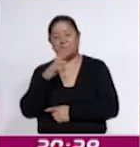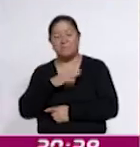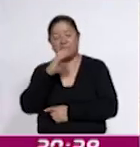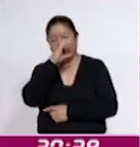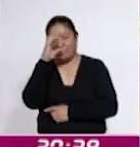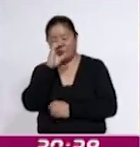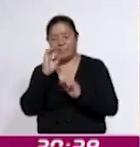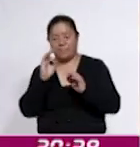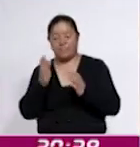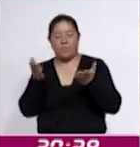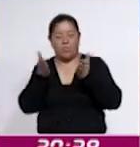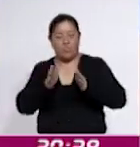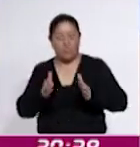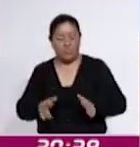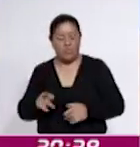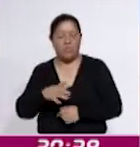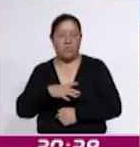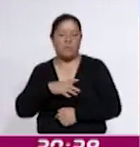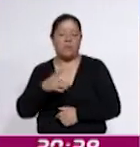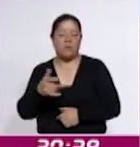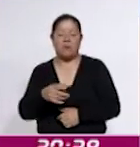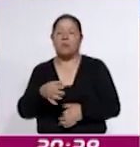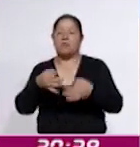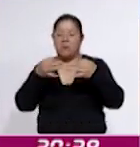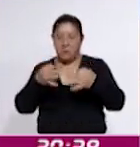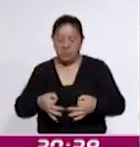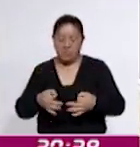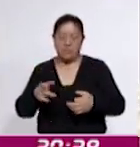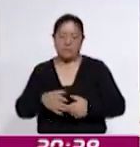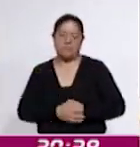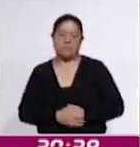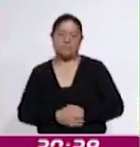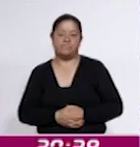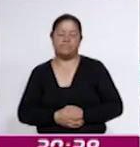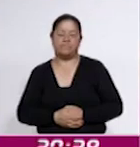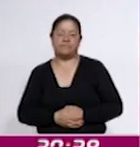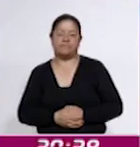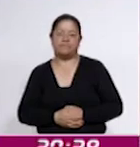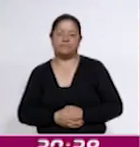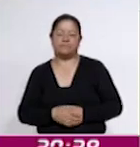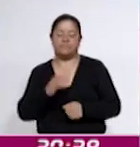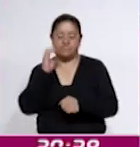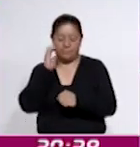digital, fitness y autenticidad. Con información de la redacción Coracid Noticias.